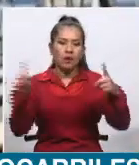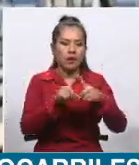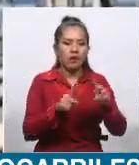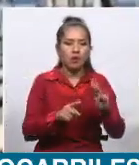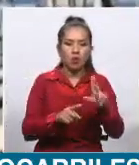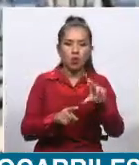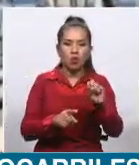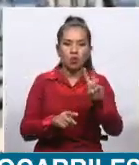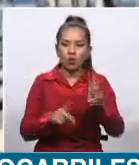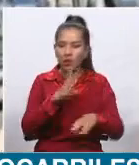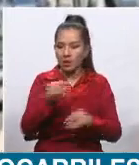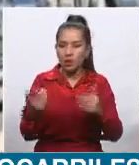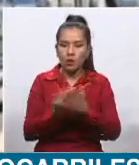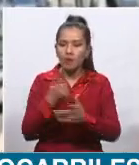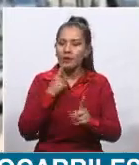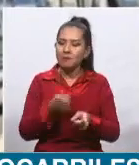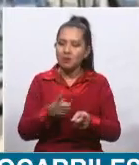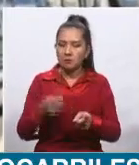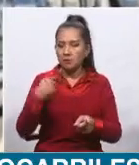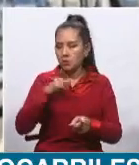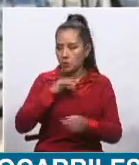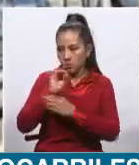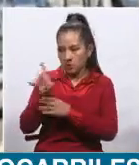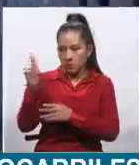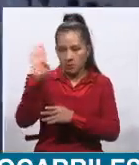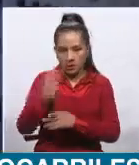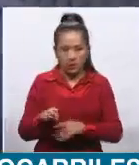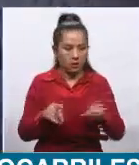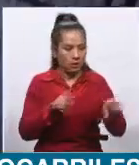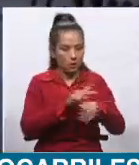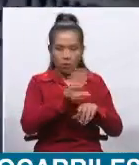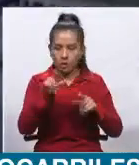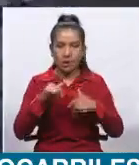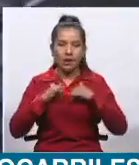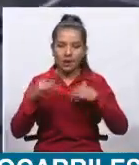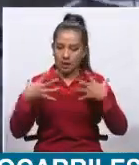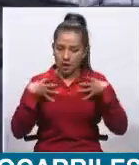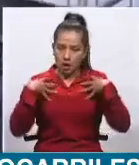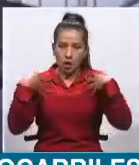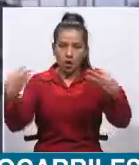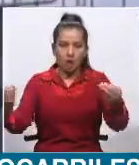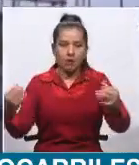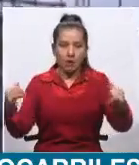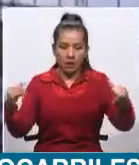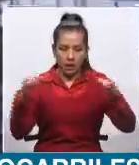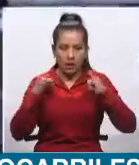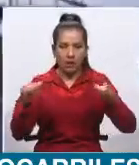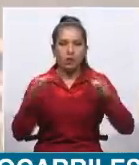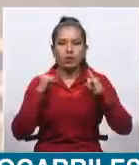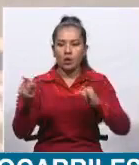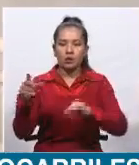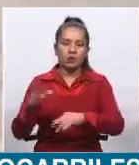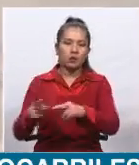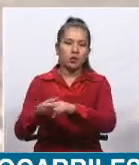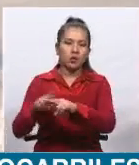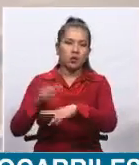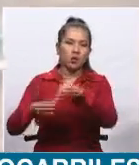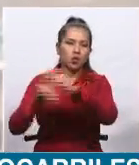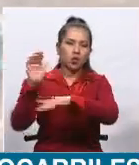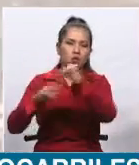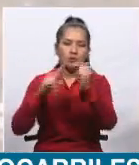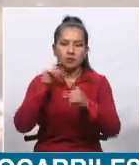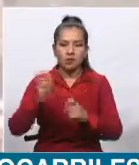vamos a construir a estas especificaciones técnicas y estamos ya en mira de hacer los estudios para